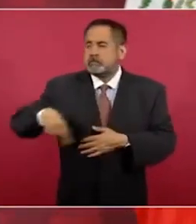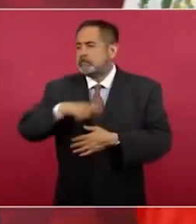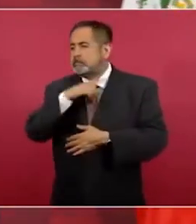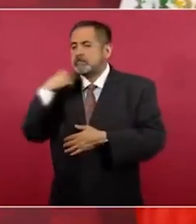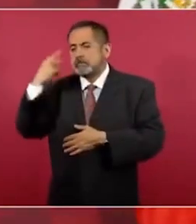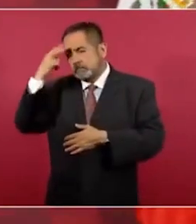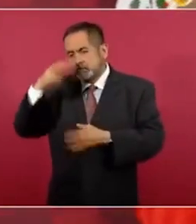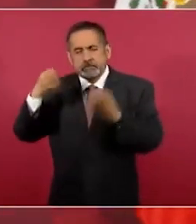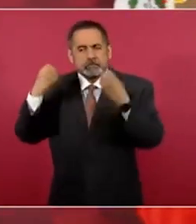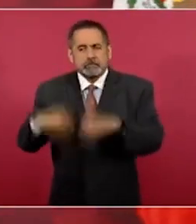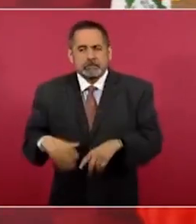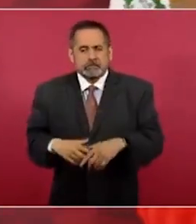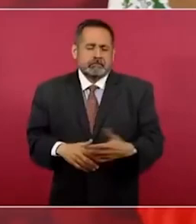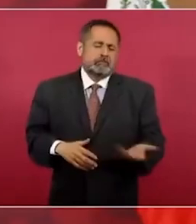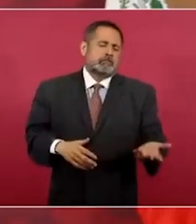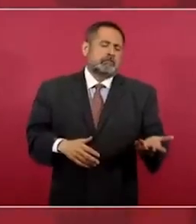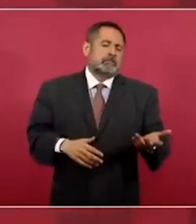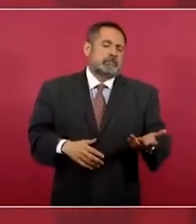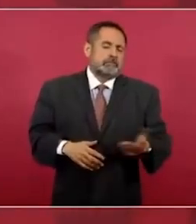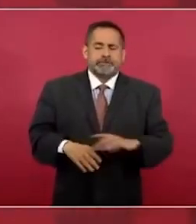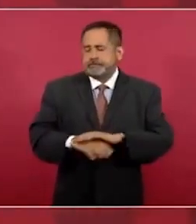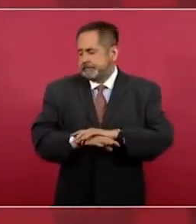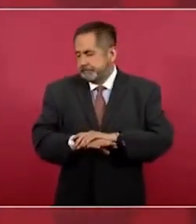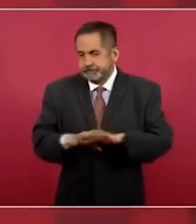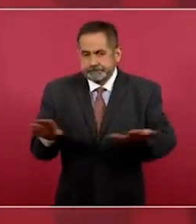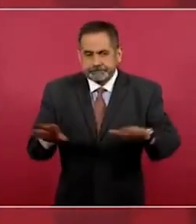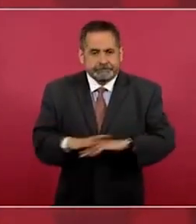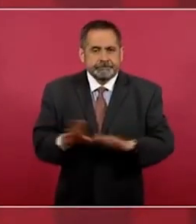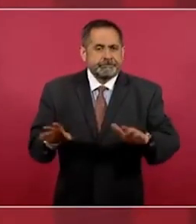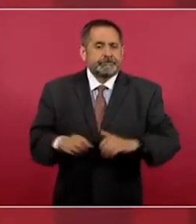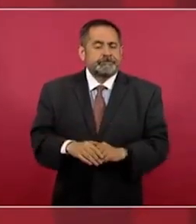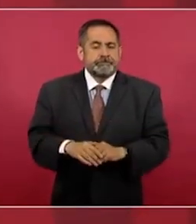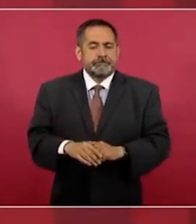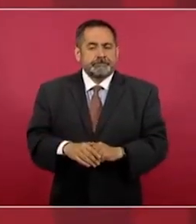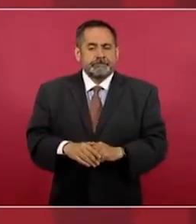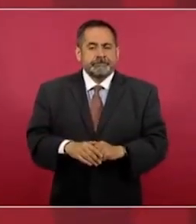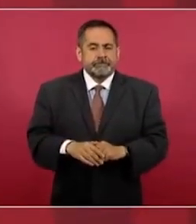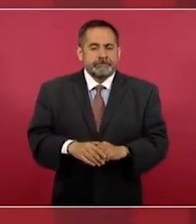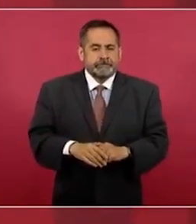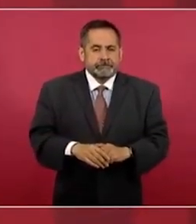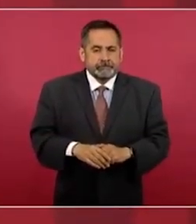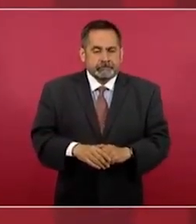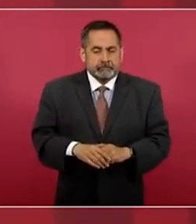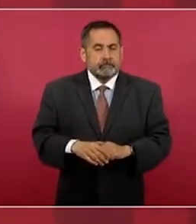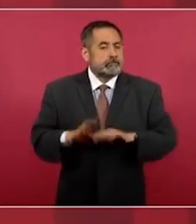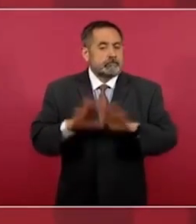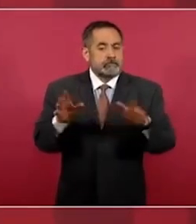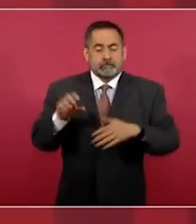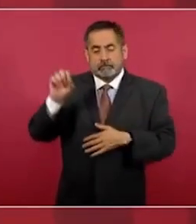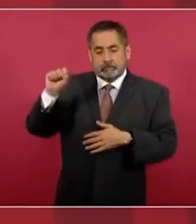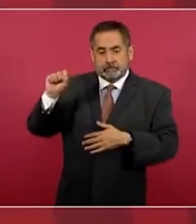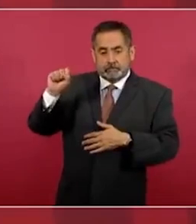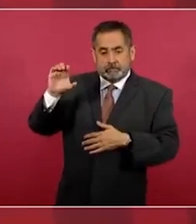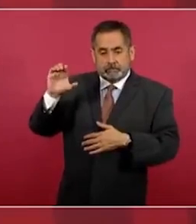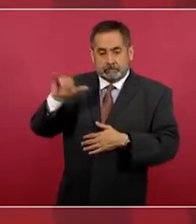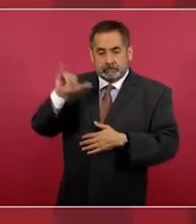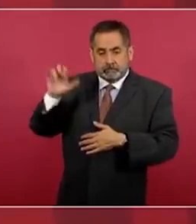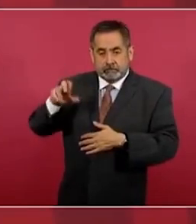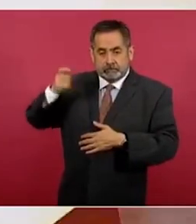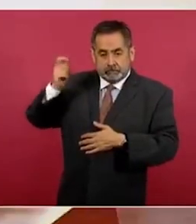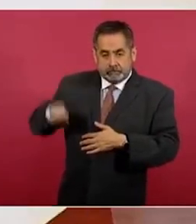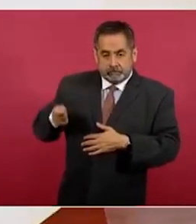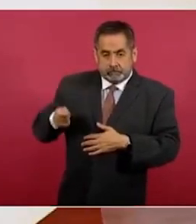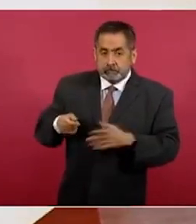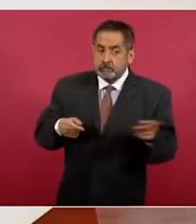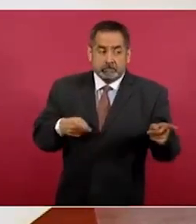Entonces, ya ahora que la Suprema Corte, si por eso se